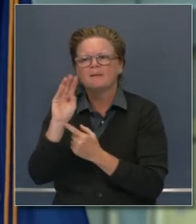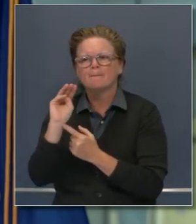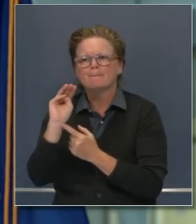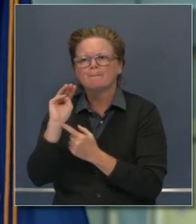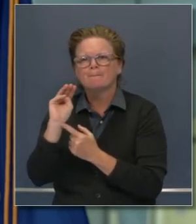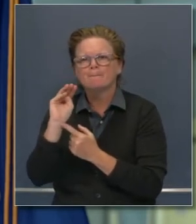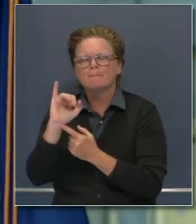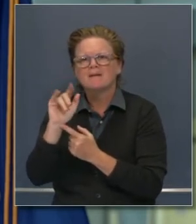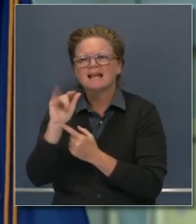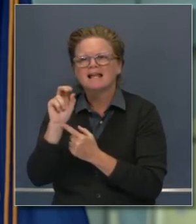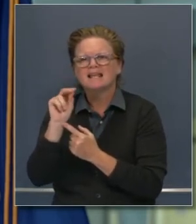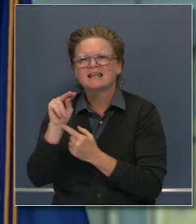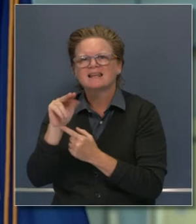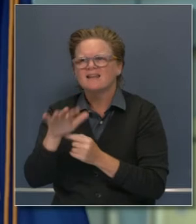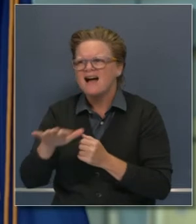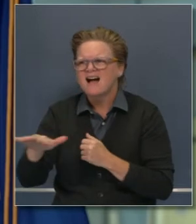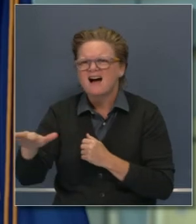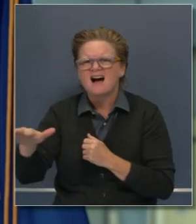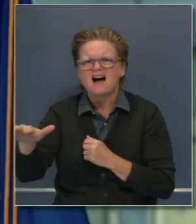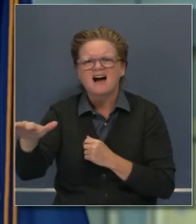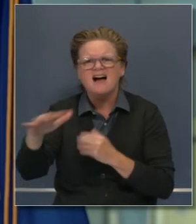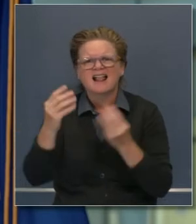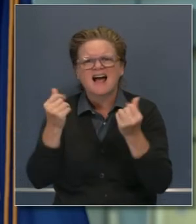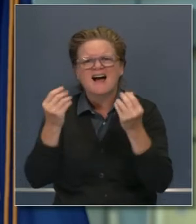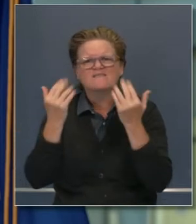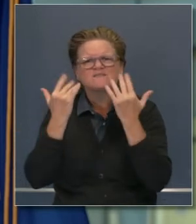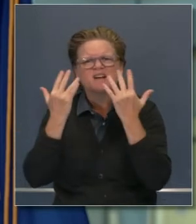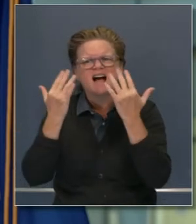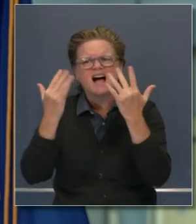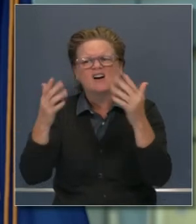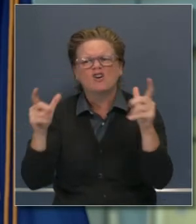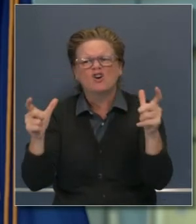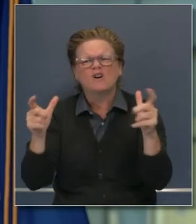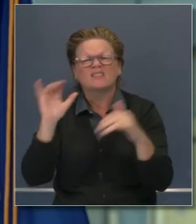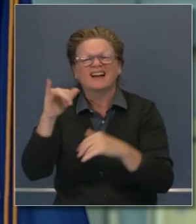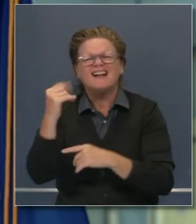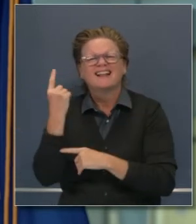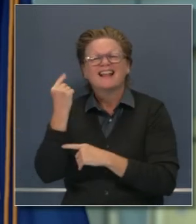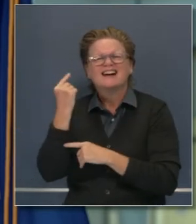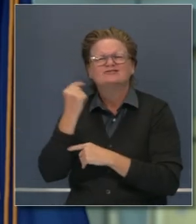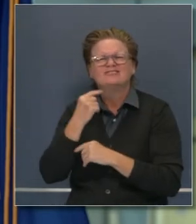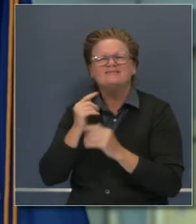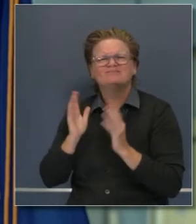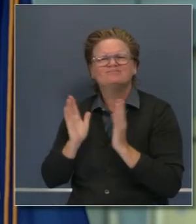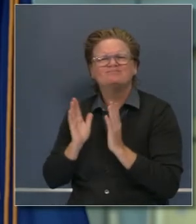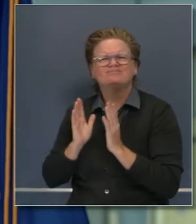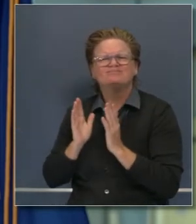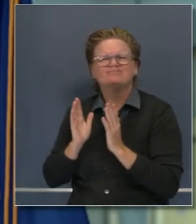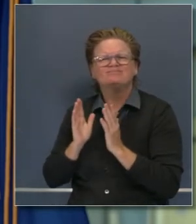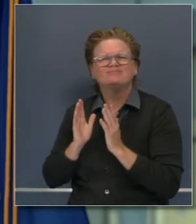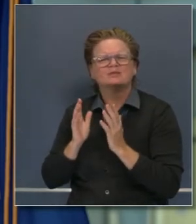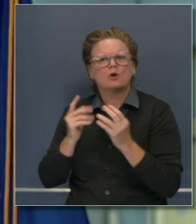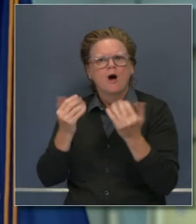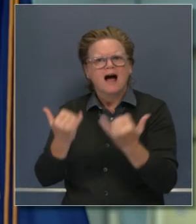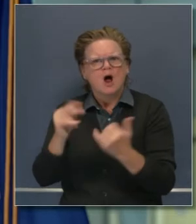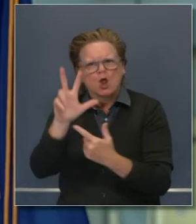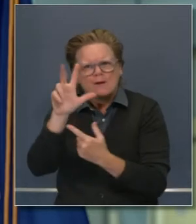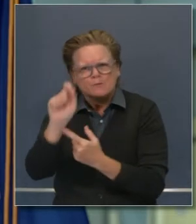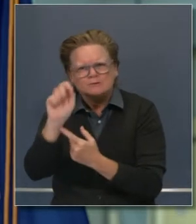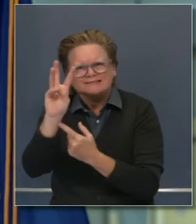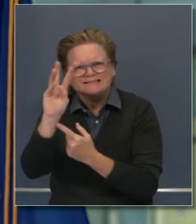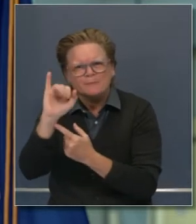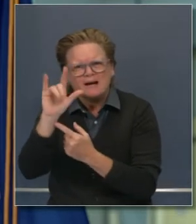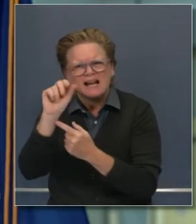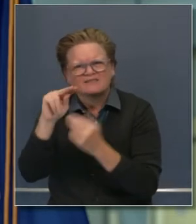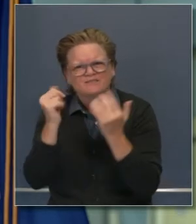acres, más de 300 mil comparado a los del año pasado. Así que hay mucha angustia